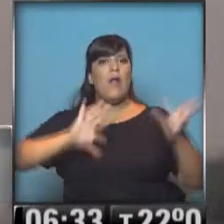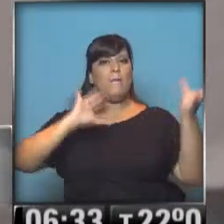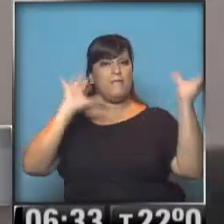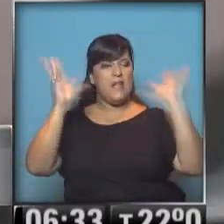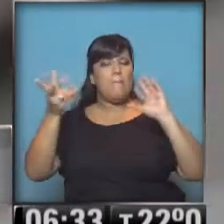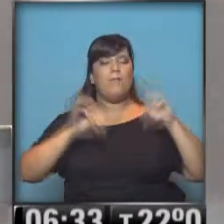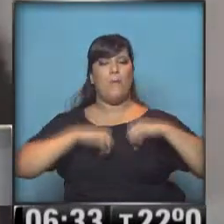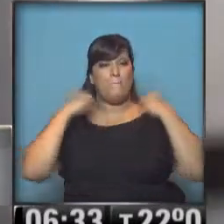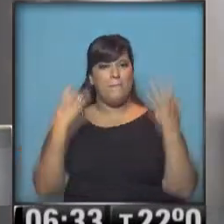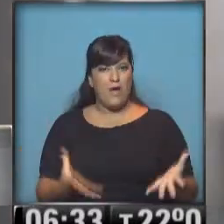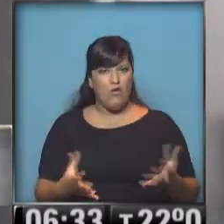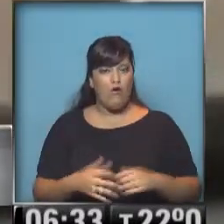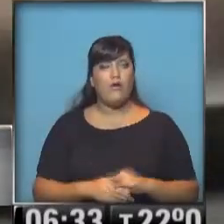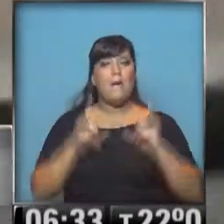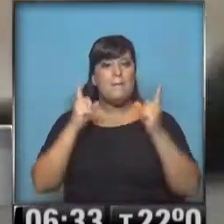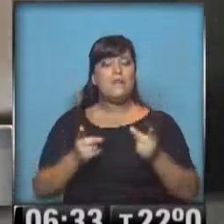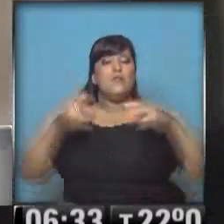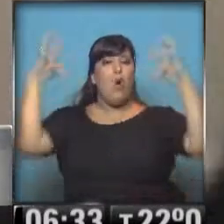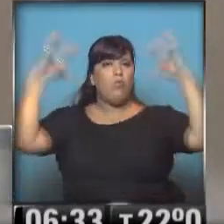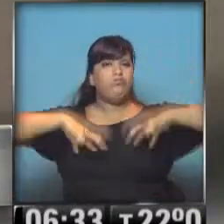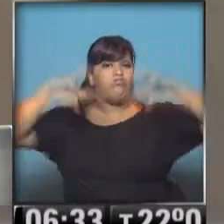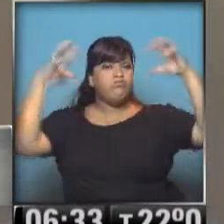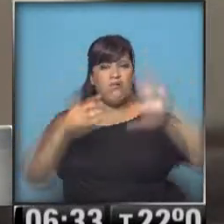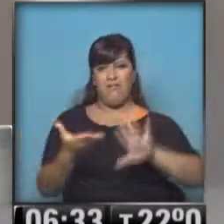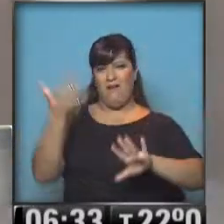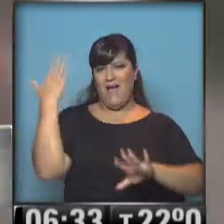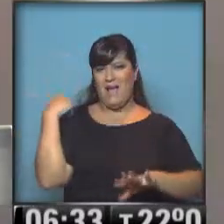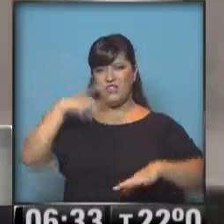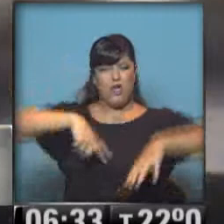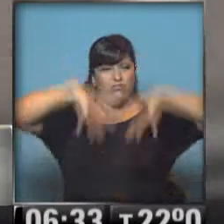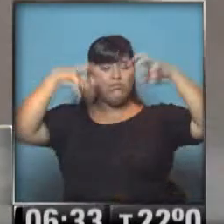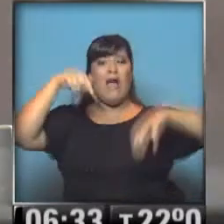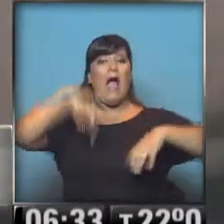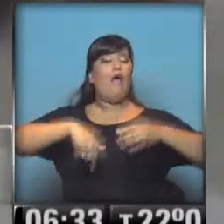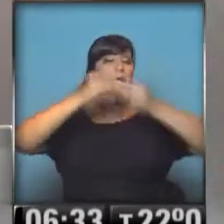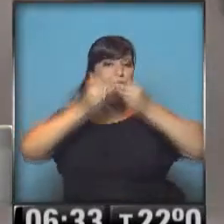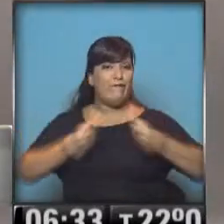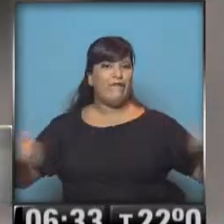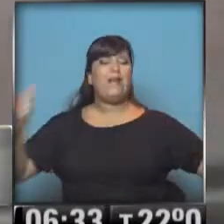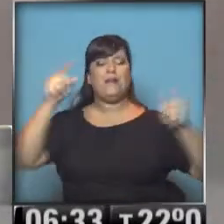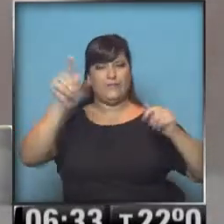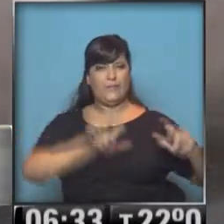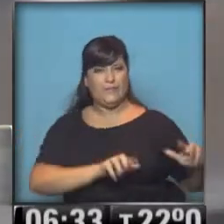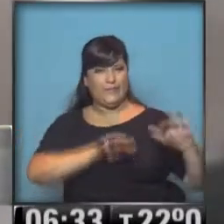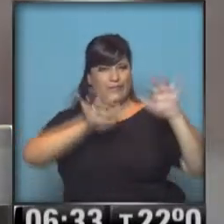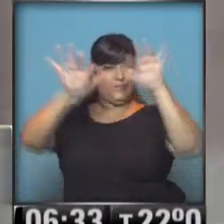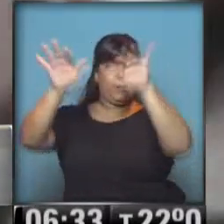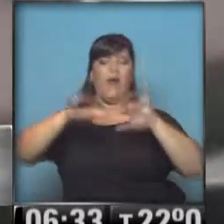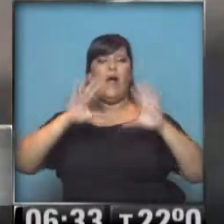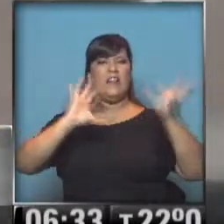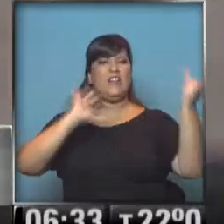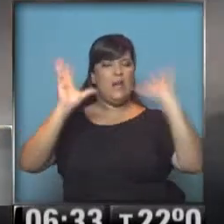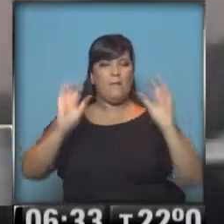sistema nuboso que provocó las intensas precipitaciones en el día de ayer ya se ha desplazado hacia el este, han mejorado las condiciones